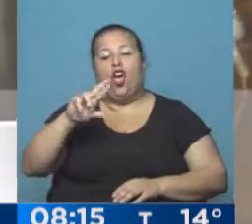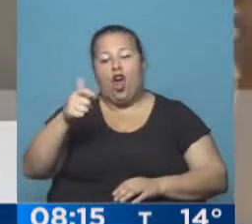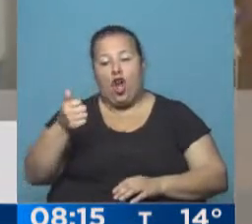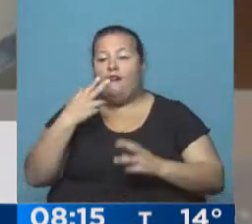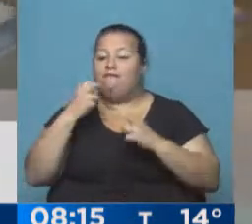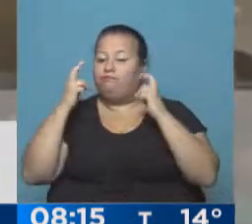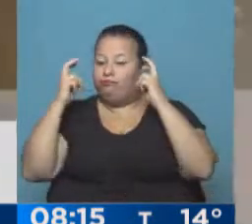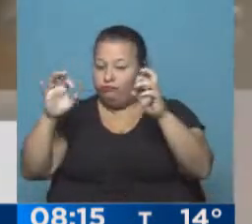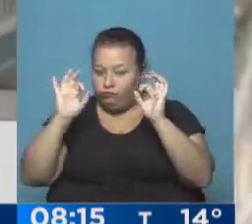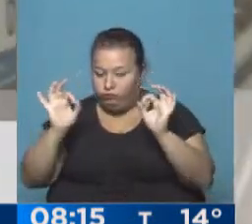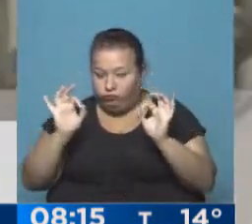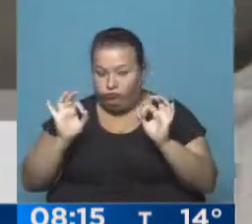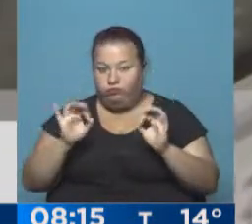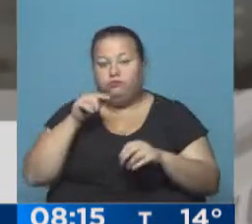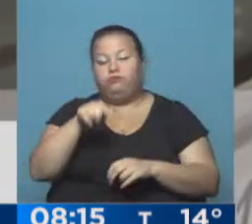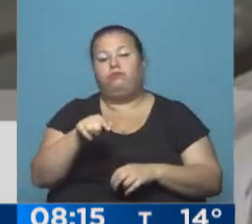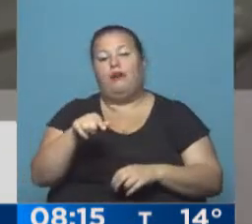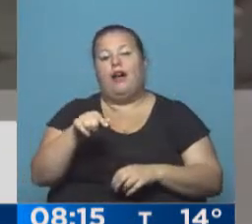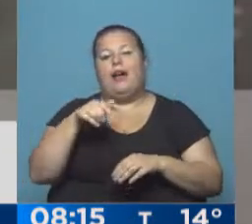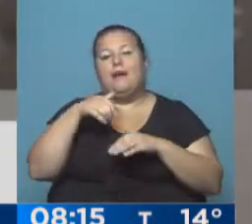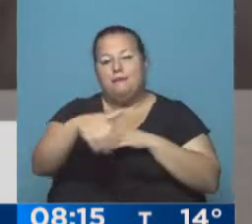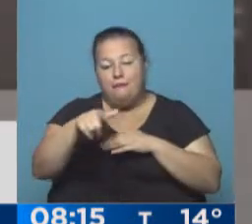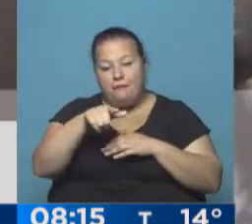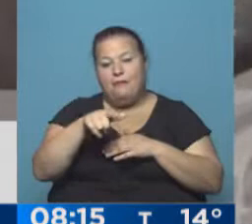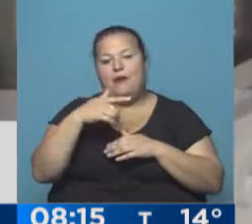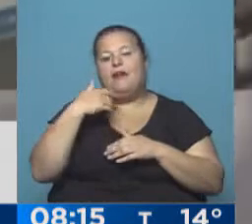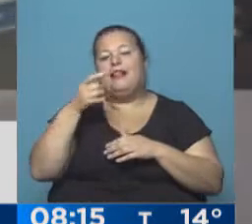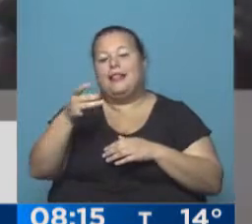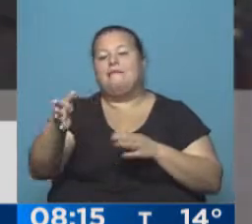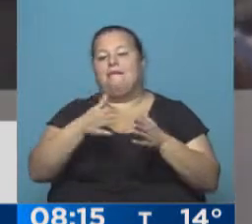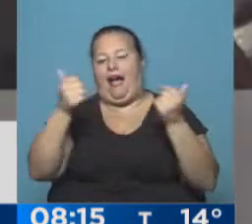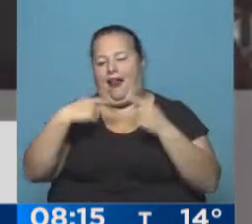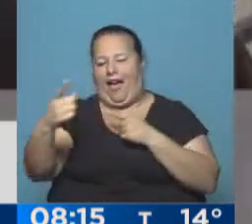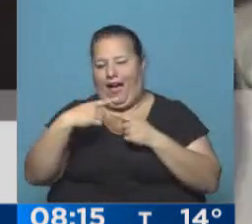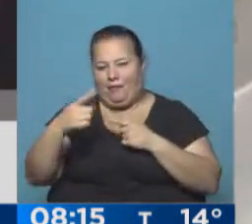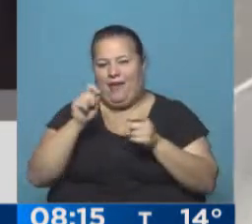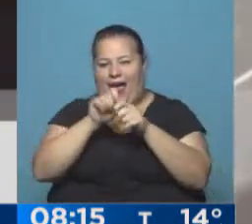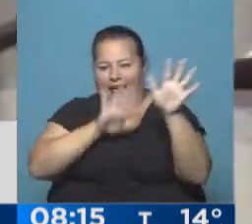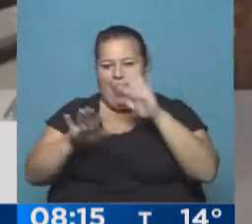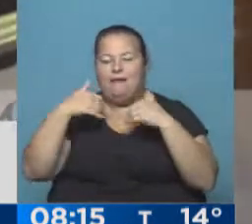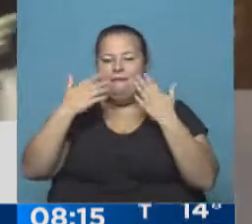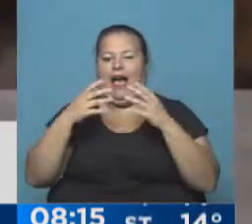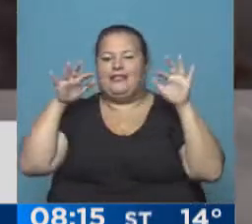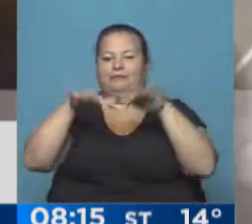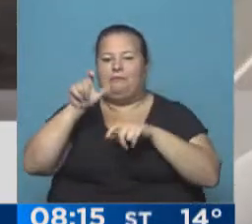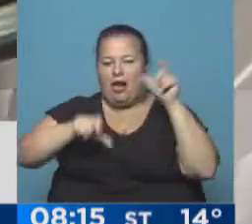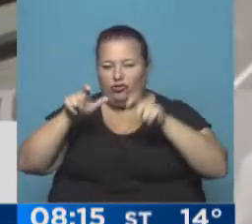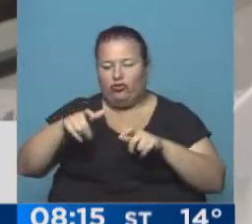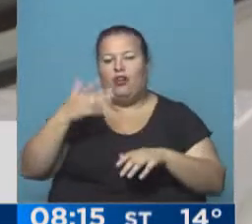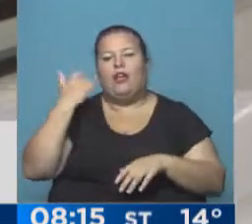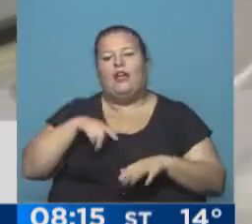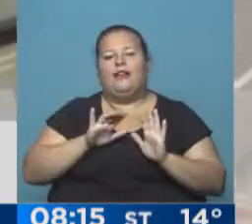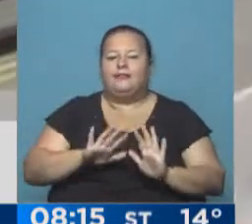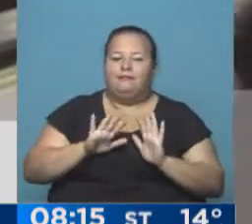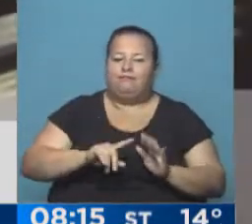electrificado, este servicio permitirá mayor celeridad, mayor capacidad de transporte, algo que están